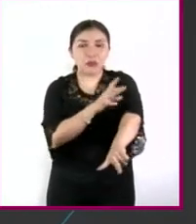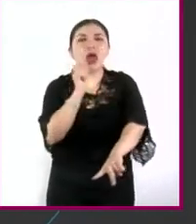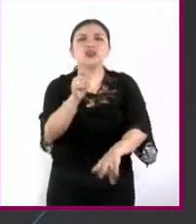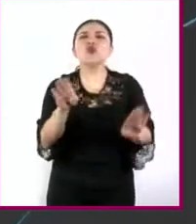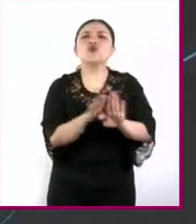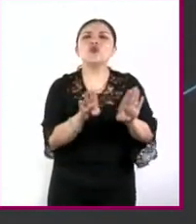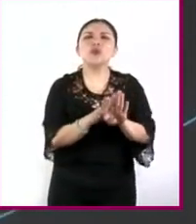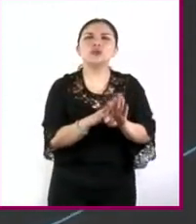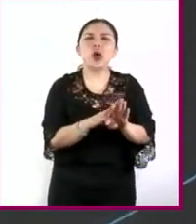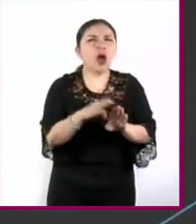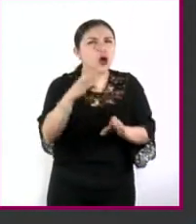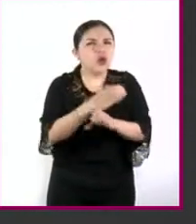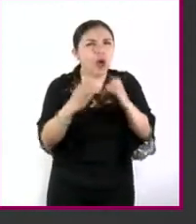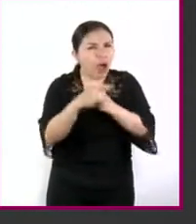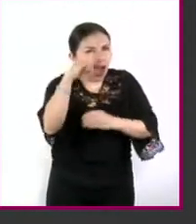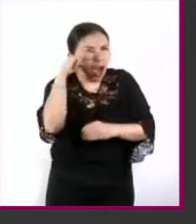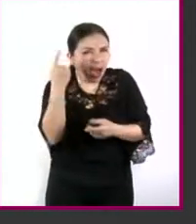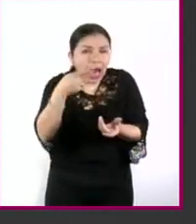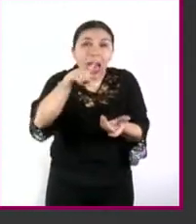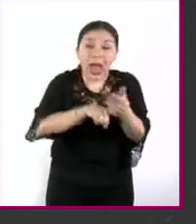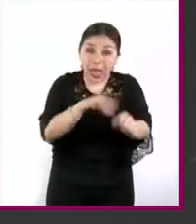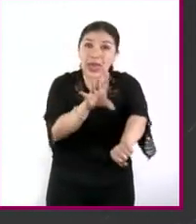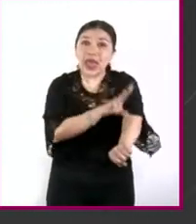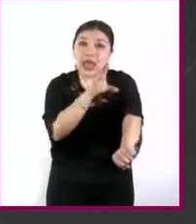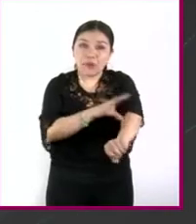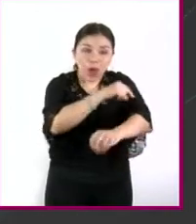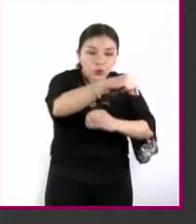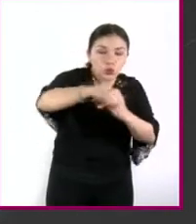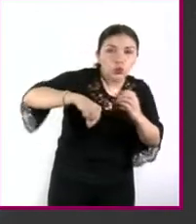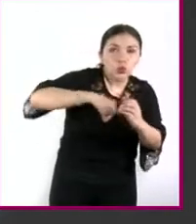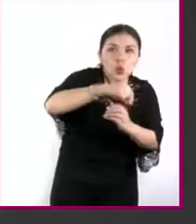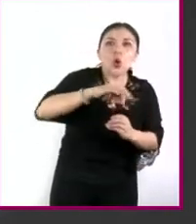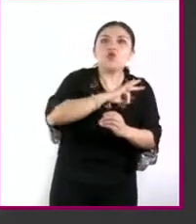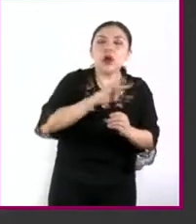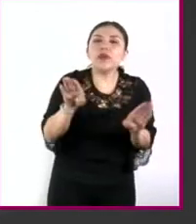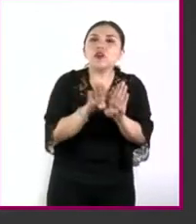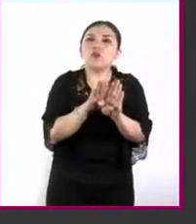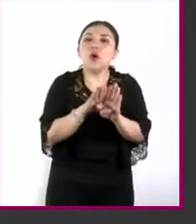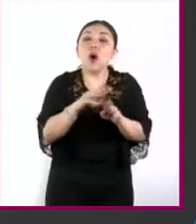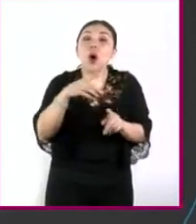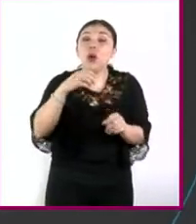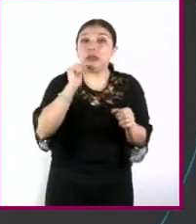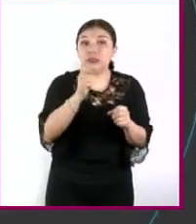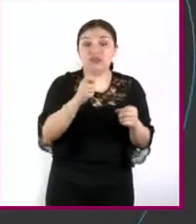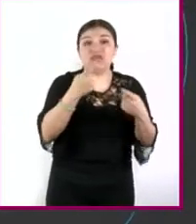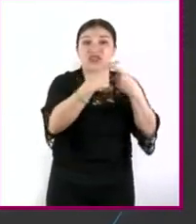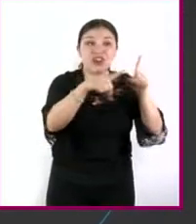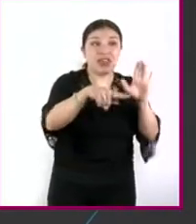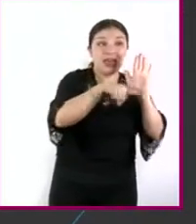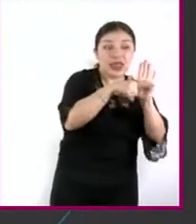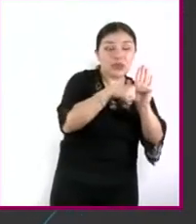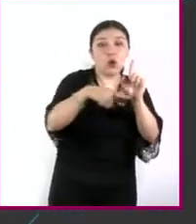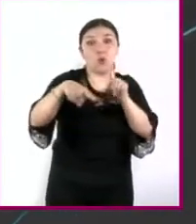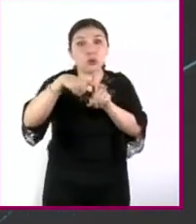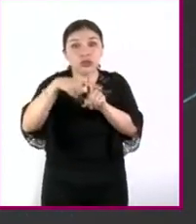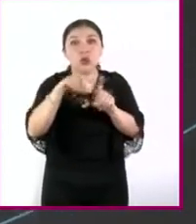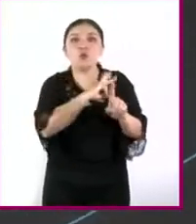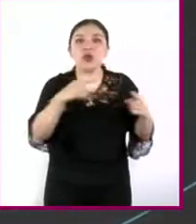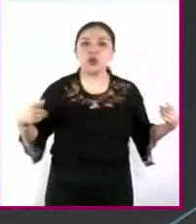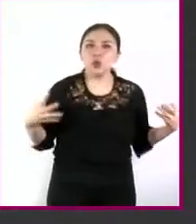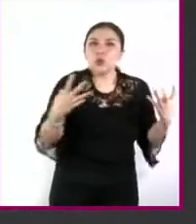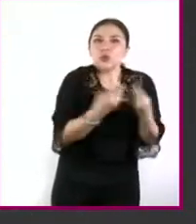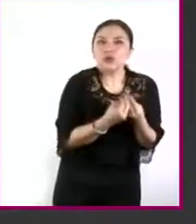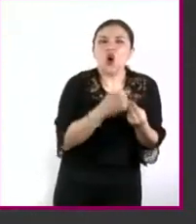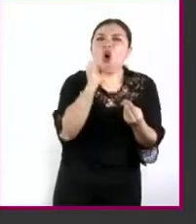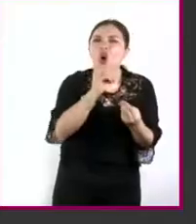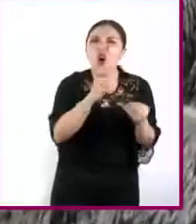que se da entre partículas cargadas eléctricamente de atracción si son cargas de signos opuestos o de repulsión si son cargas del